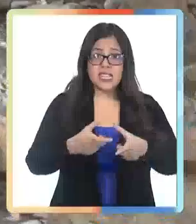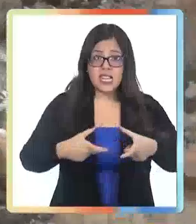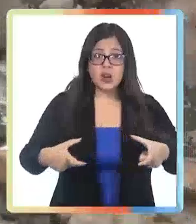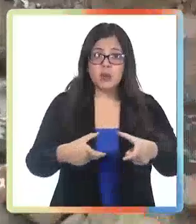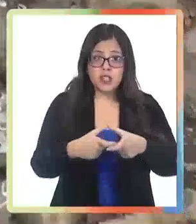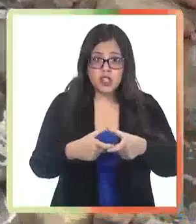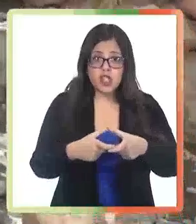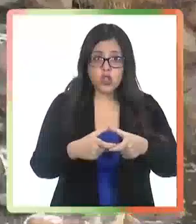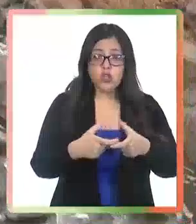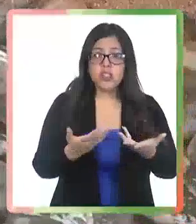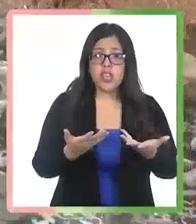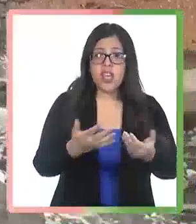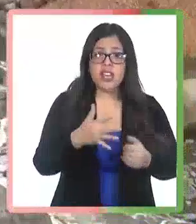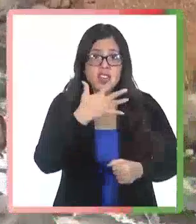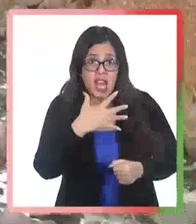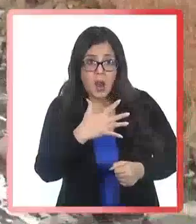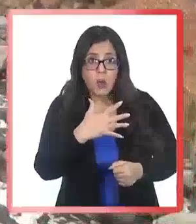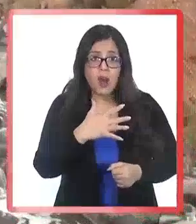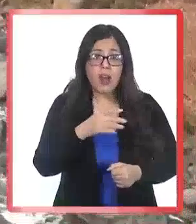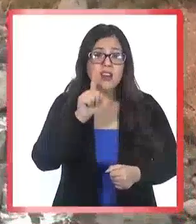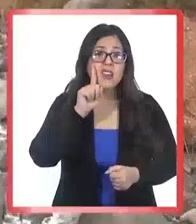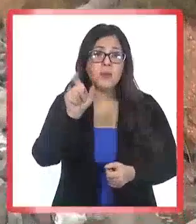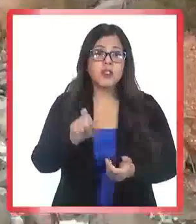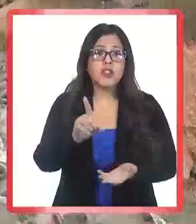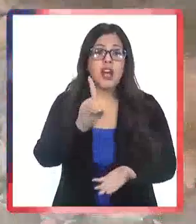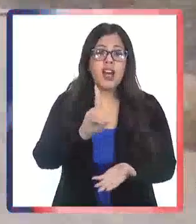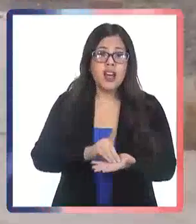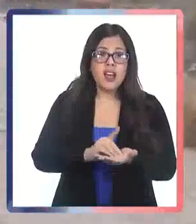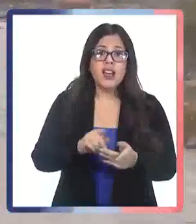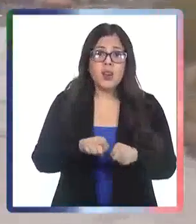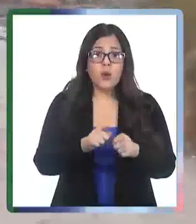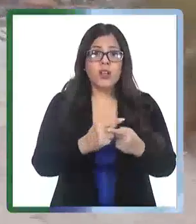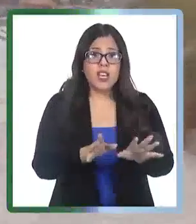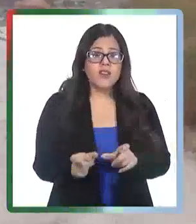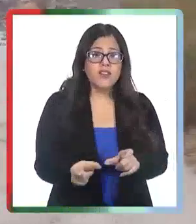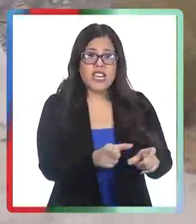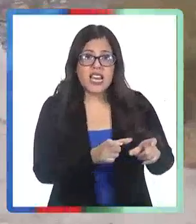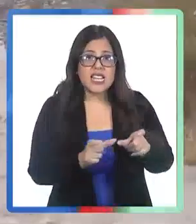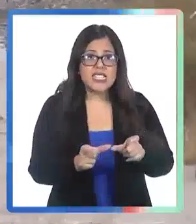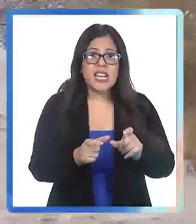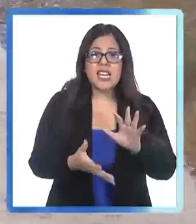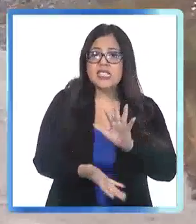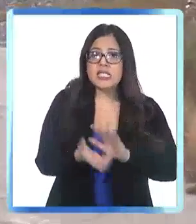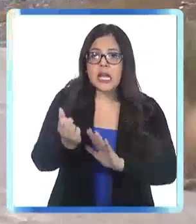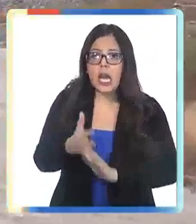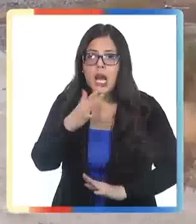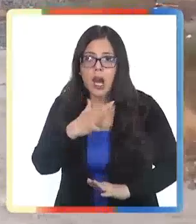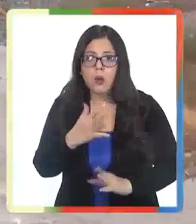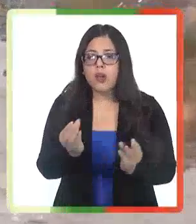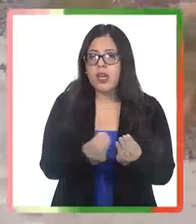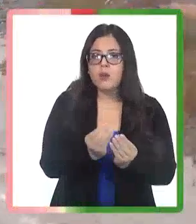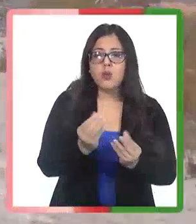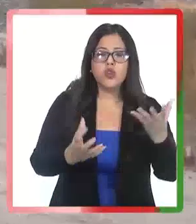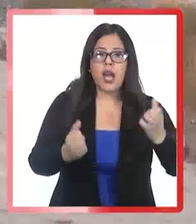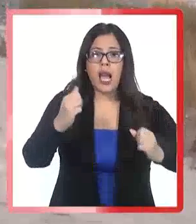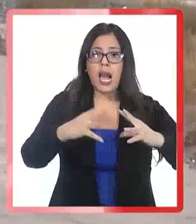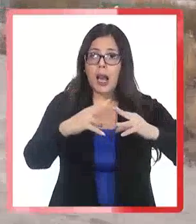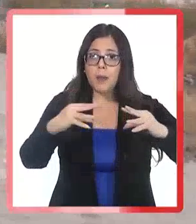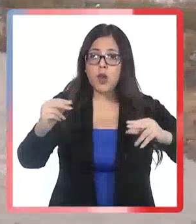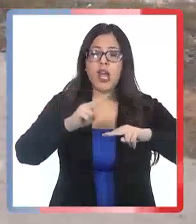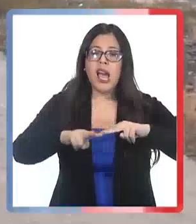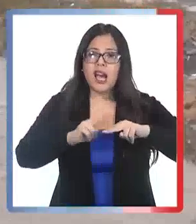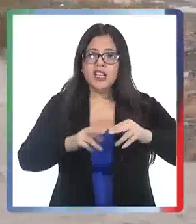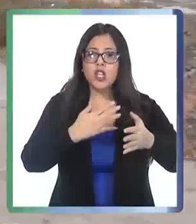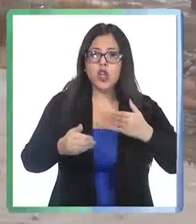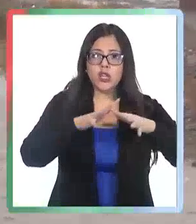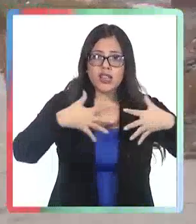Comisión de Recursos Hídricos, diputado Nelson Venegas, a oficiar a la DGA para que fiscalice la extracción de agua que cientos de camiones aljibe